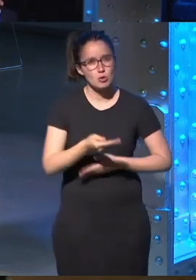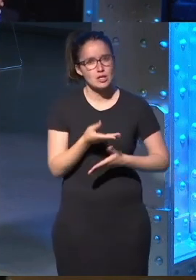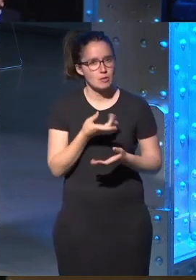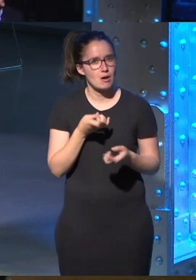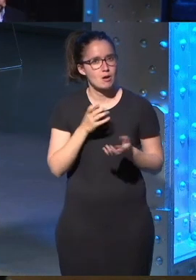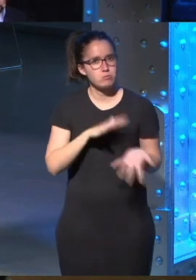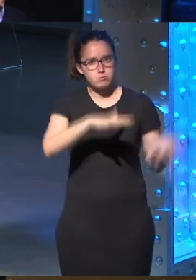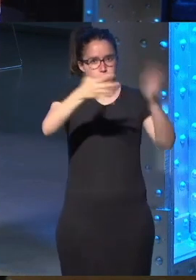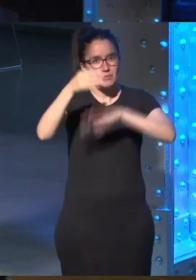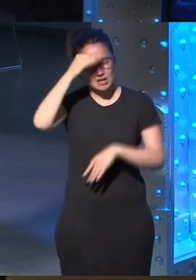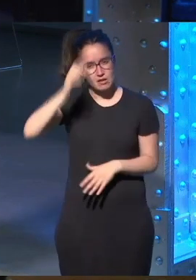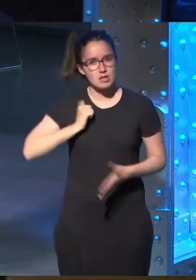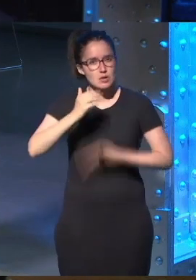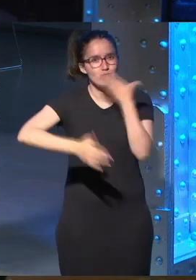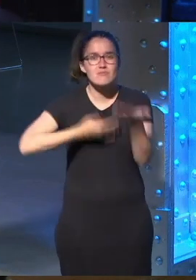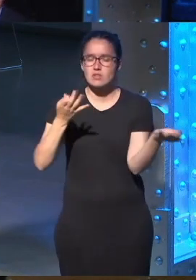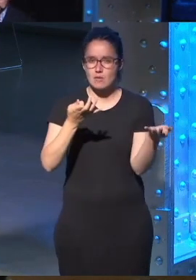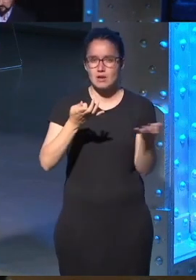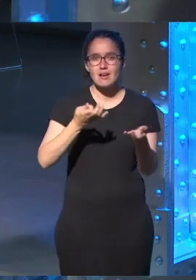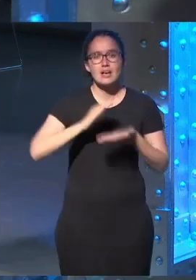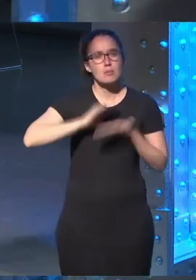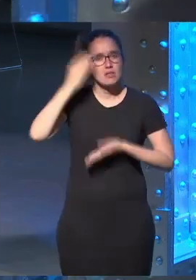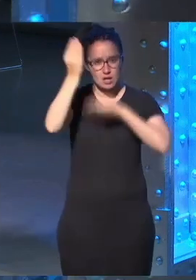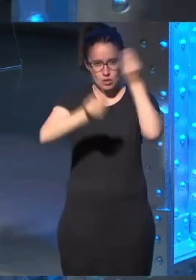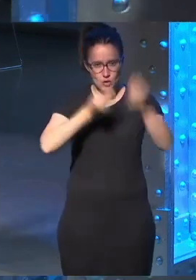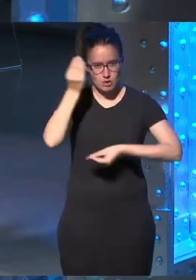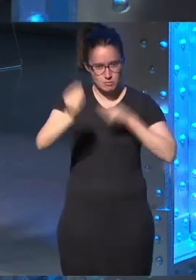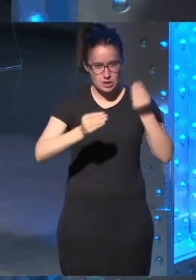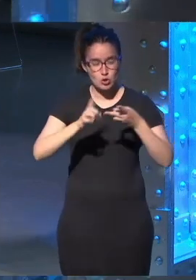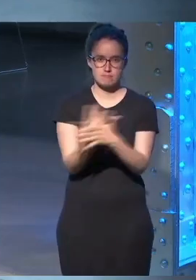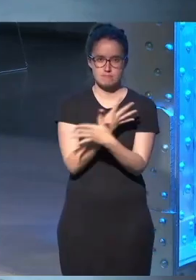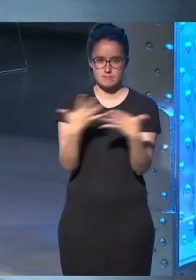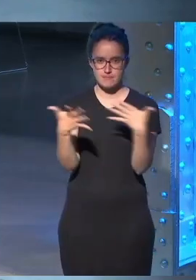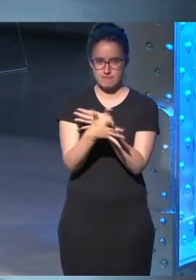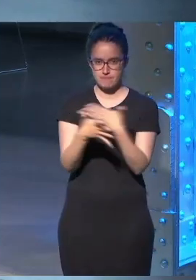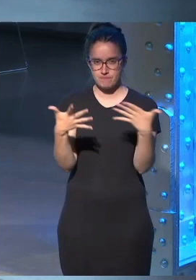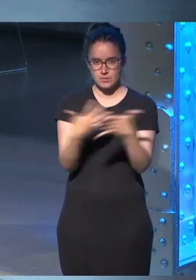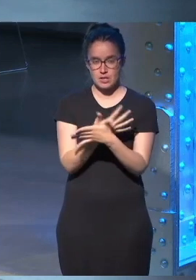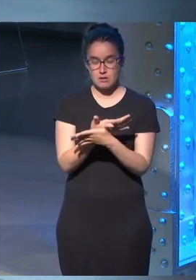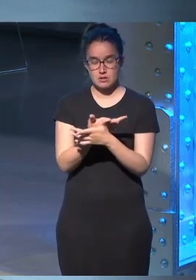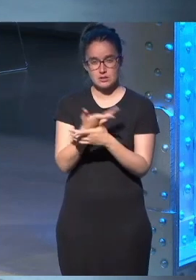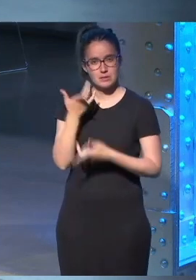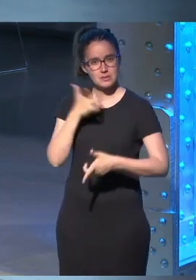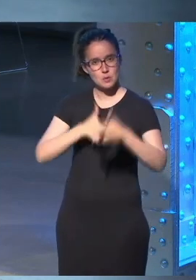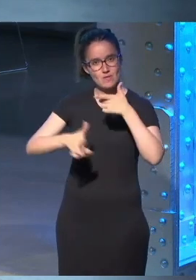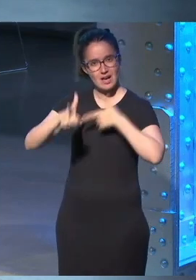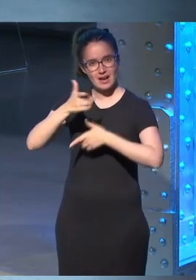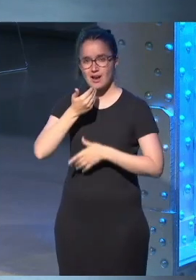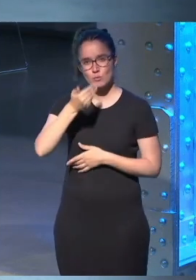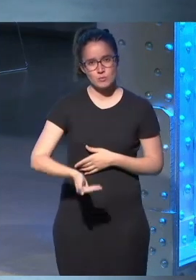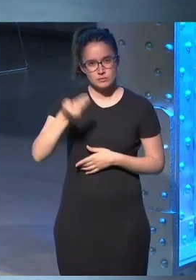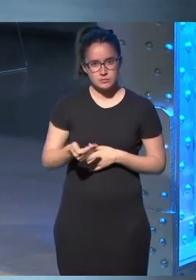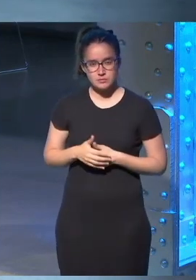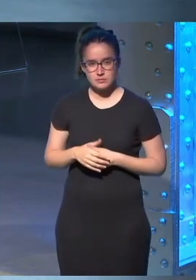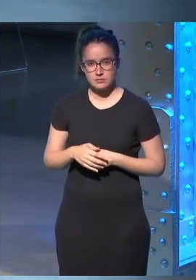inteligencia artificial al próximo nivel, la capacidad de razonamiento y la capacidad de hacer analogías. Yo creo que en este viaje algo muy importante